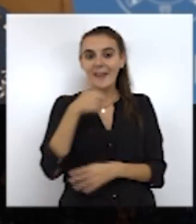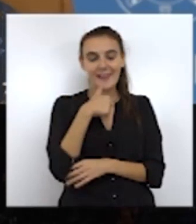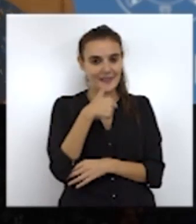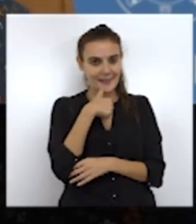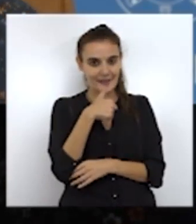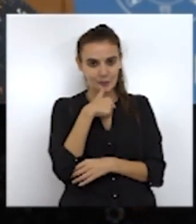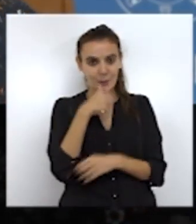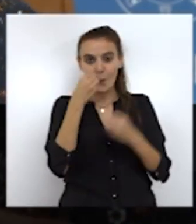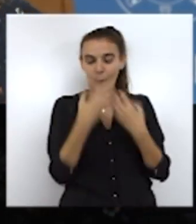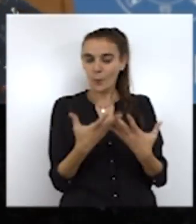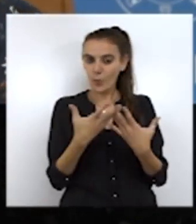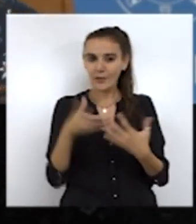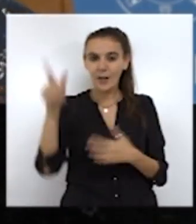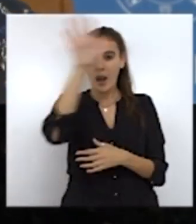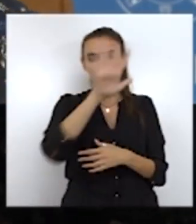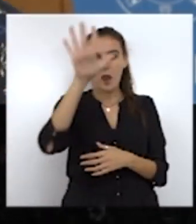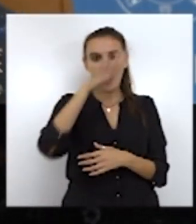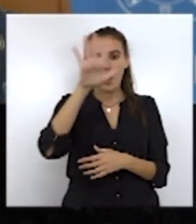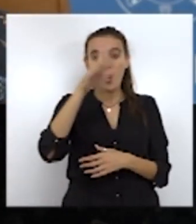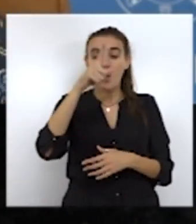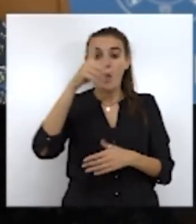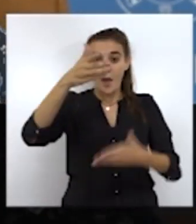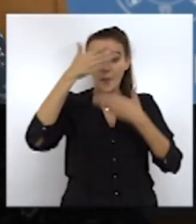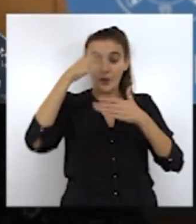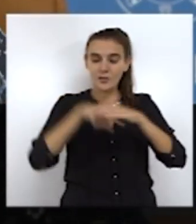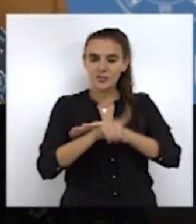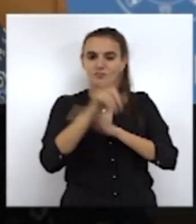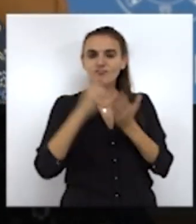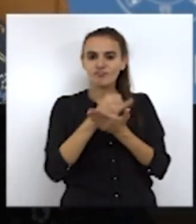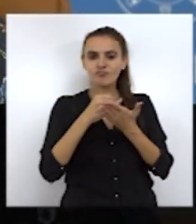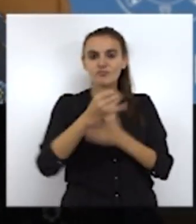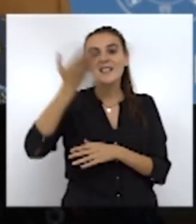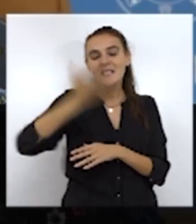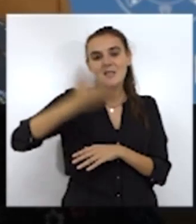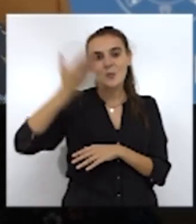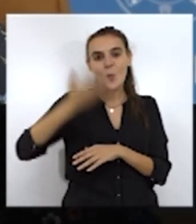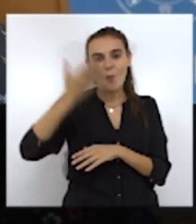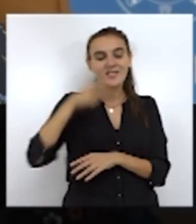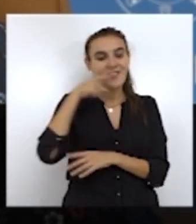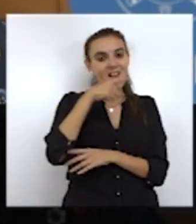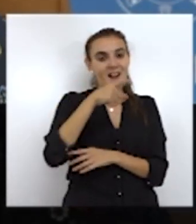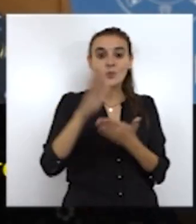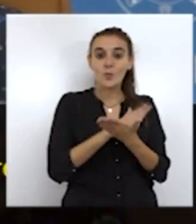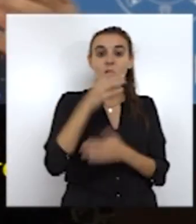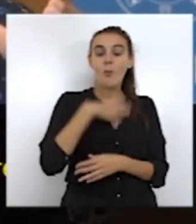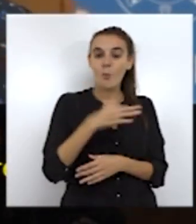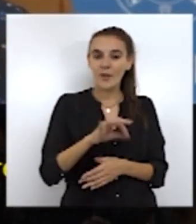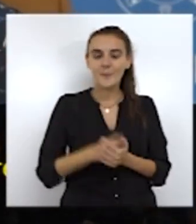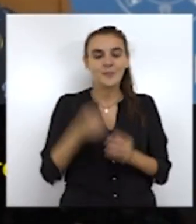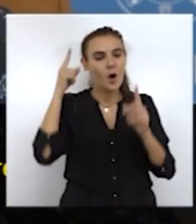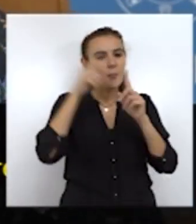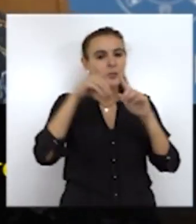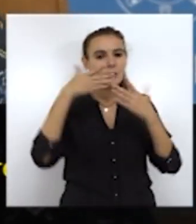en Ceuta bueno, pues con todo el norte de Marruecos donde el desarrollo de la agricultura es importante podría tener su beneficio La